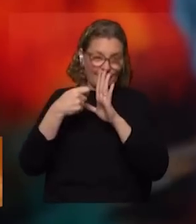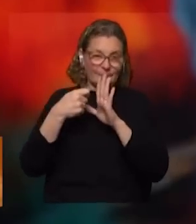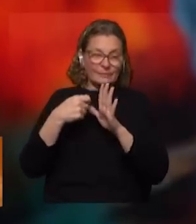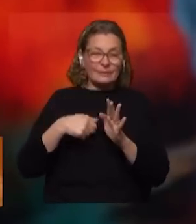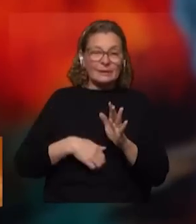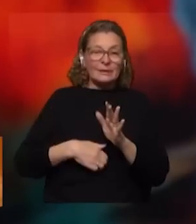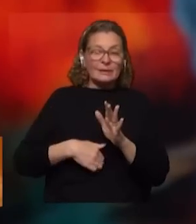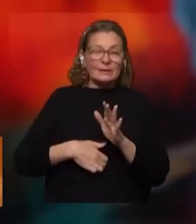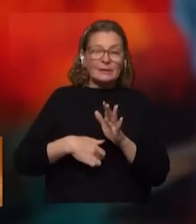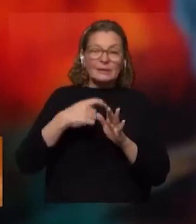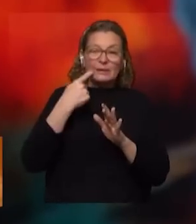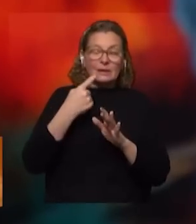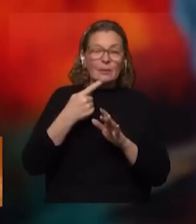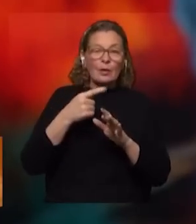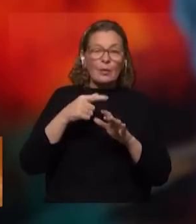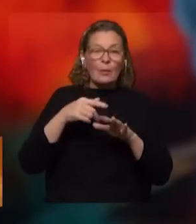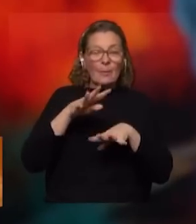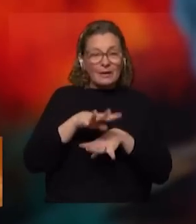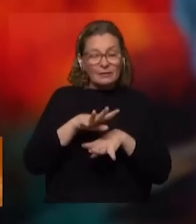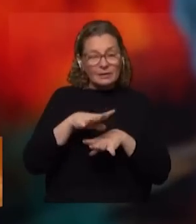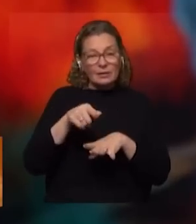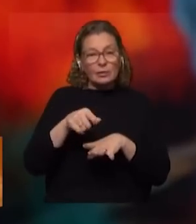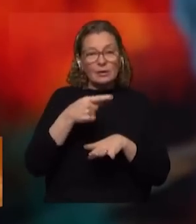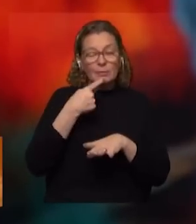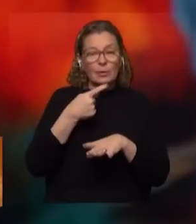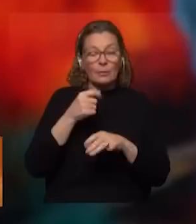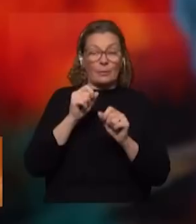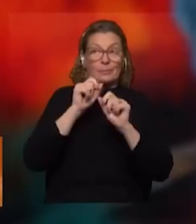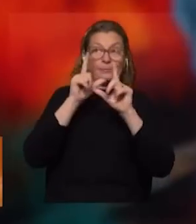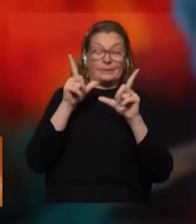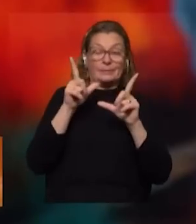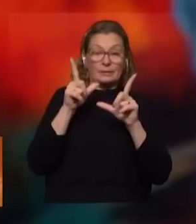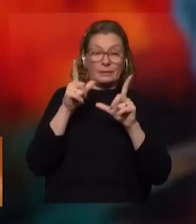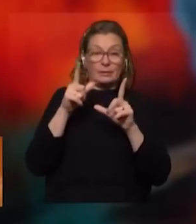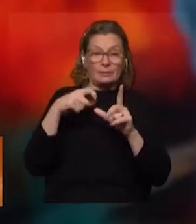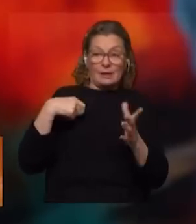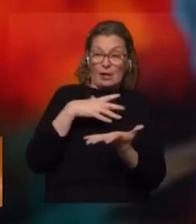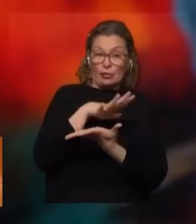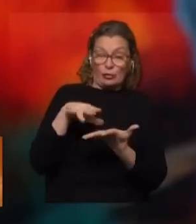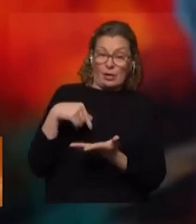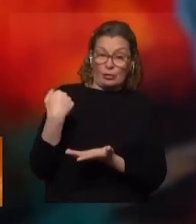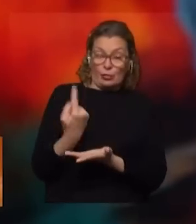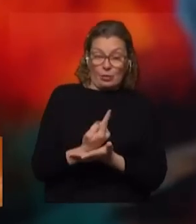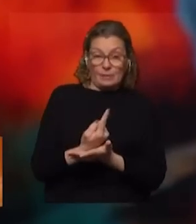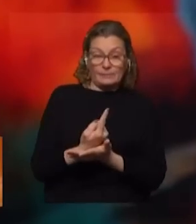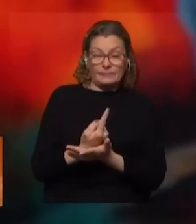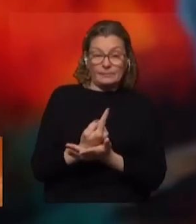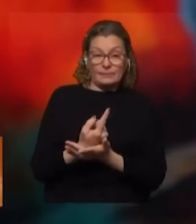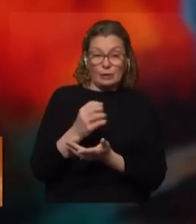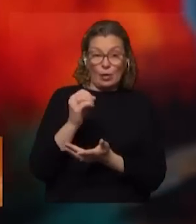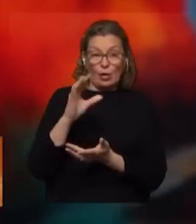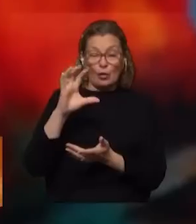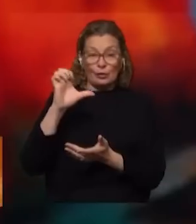decidimos continuar la manifestación con la intención, que en parte ocurrió, que era llamar la atención, tanto de la sociedad toda, de lo que la OCE